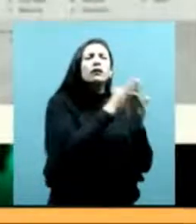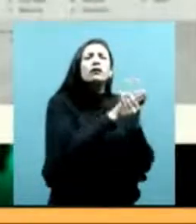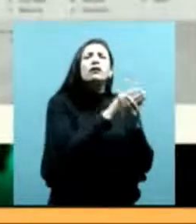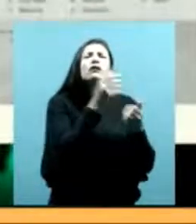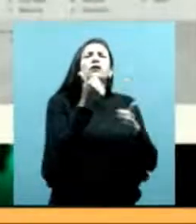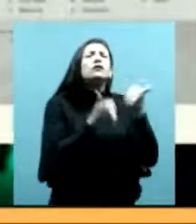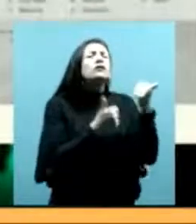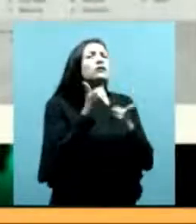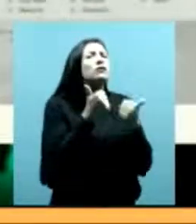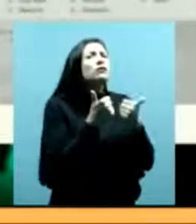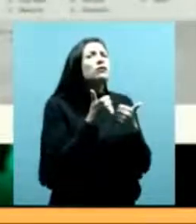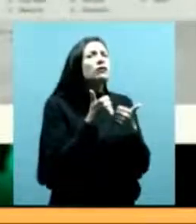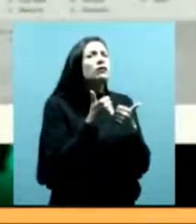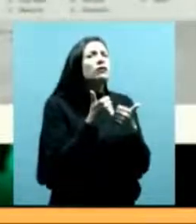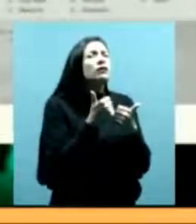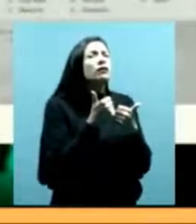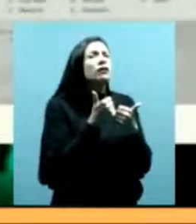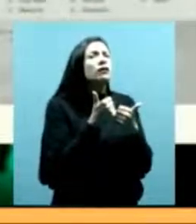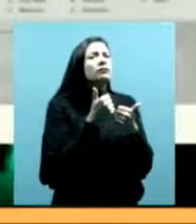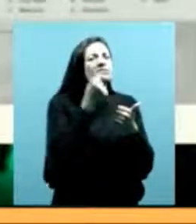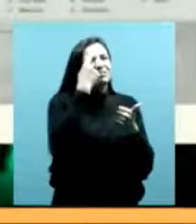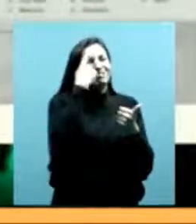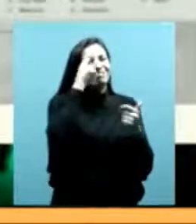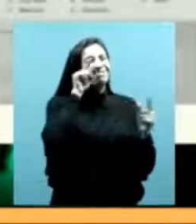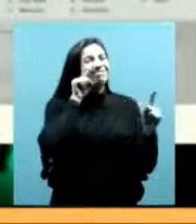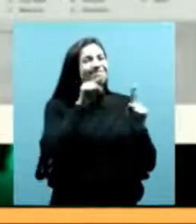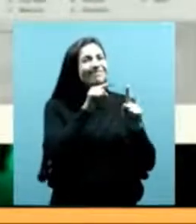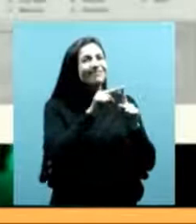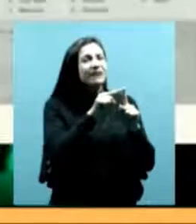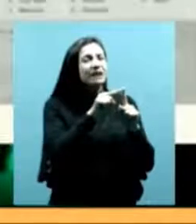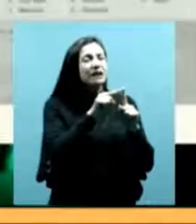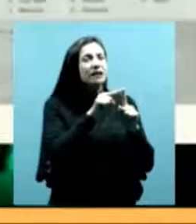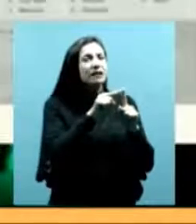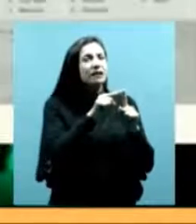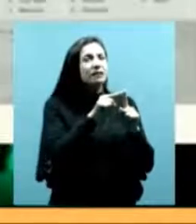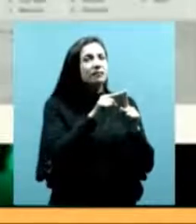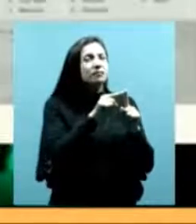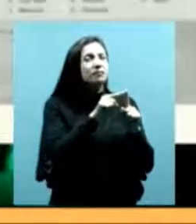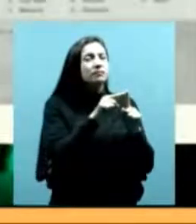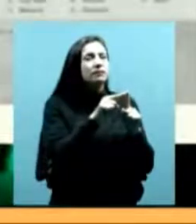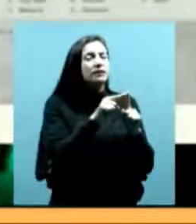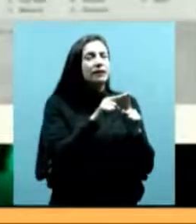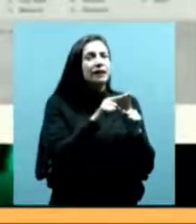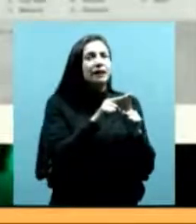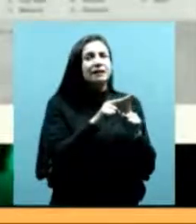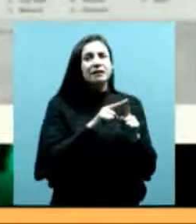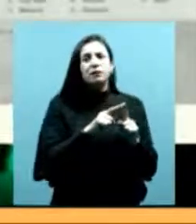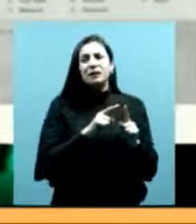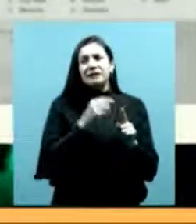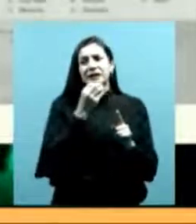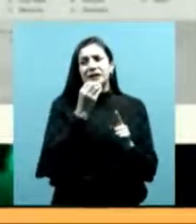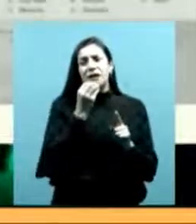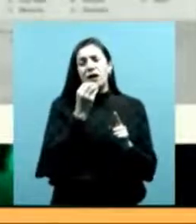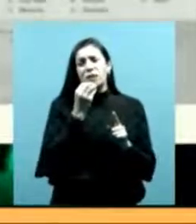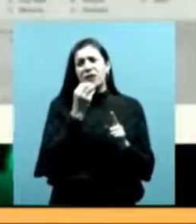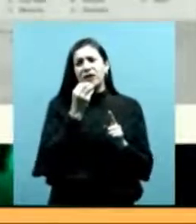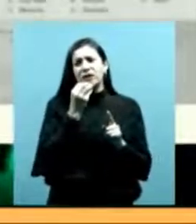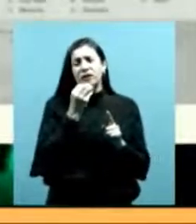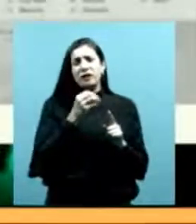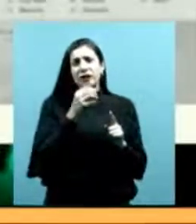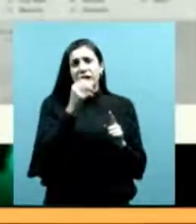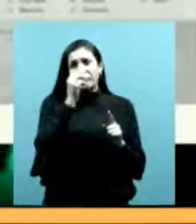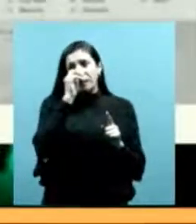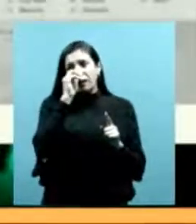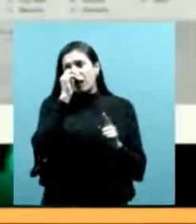es para dirimir, digamos, en el estado conflictos territoriales. Este es un mapa oficial